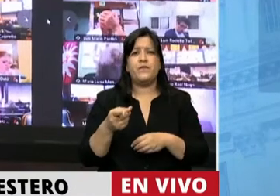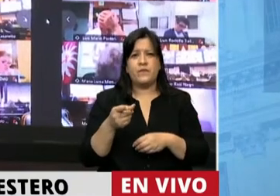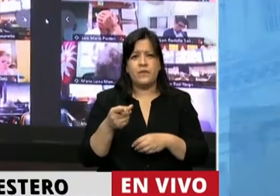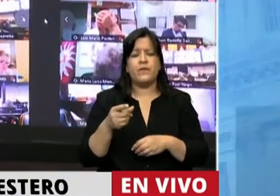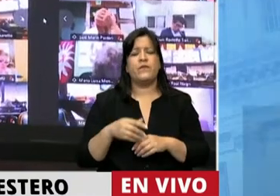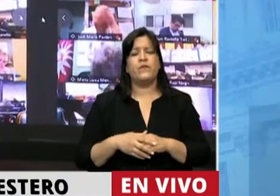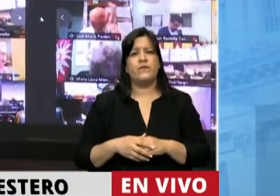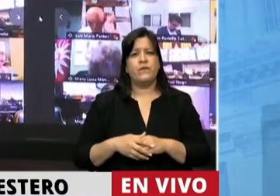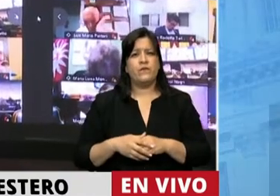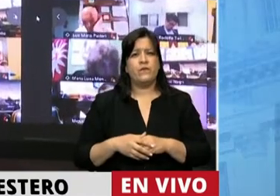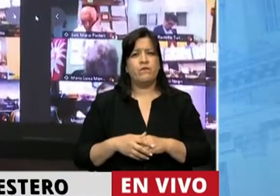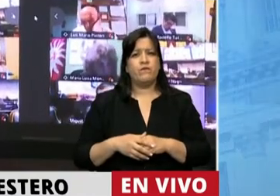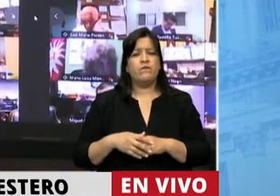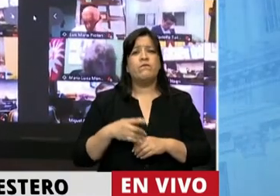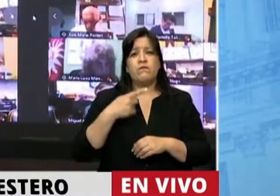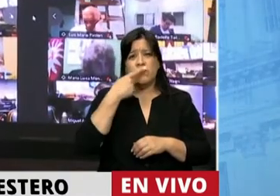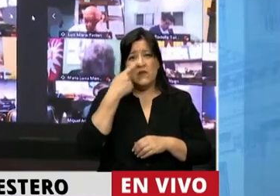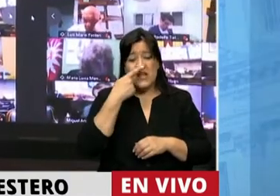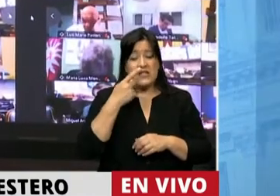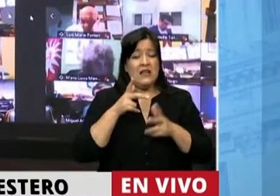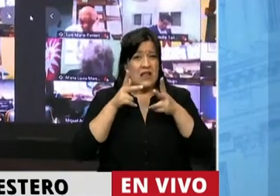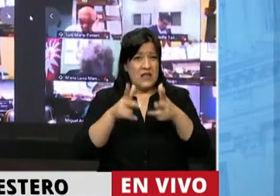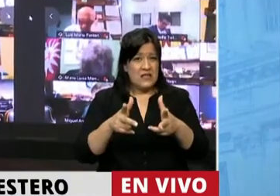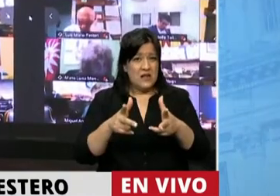es muy interesante decirlo.